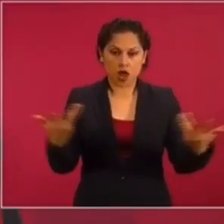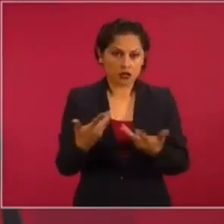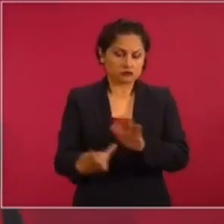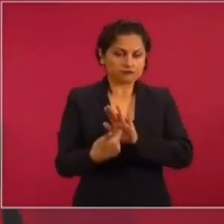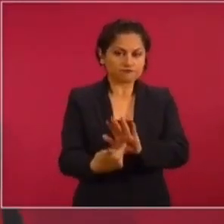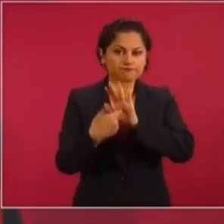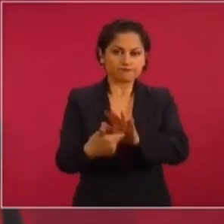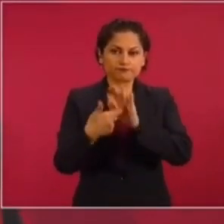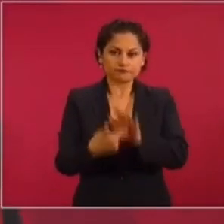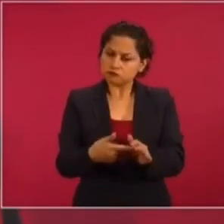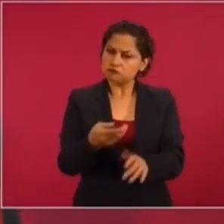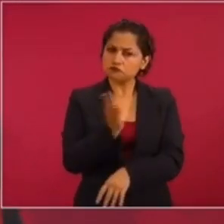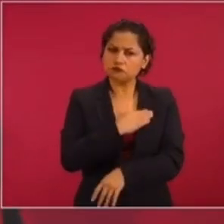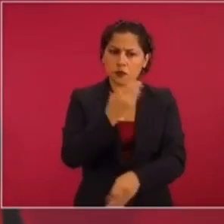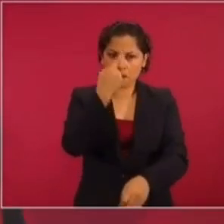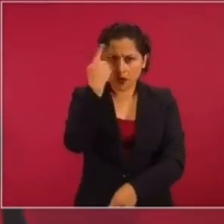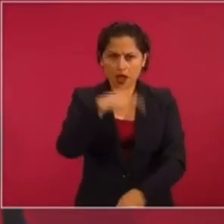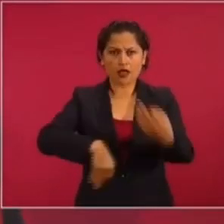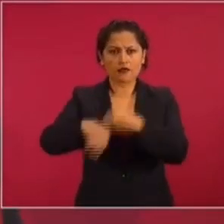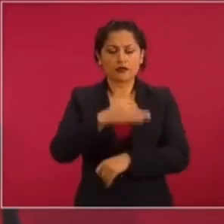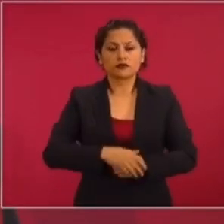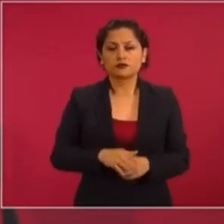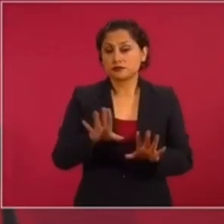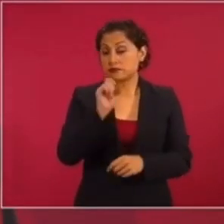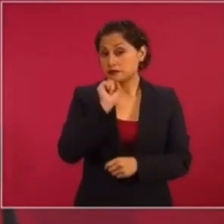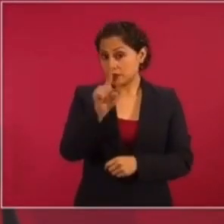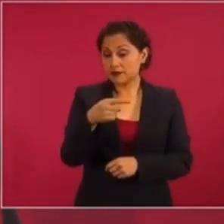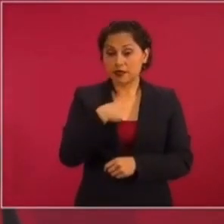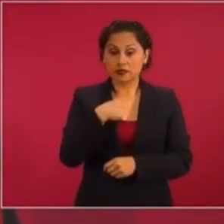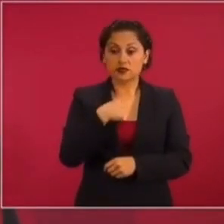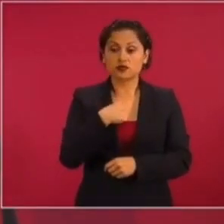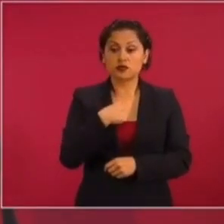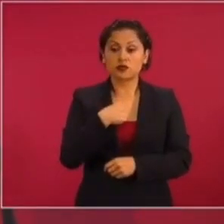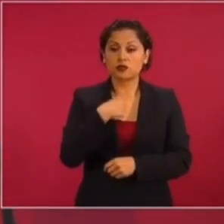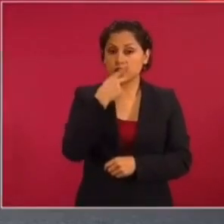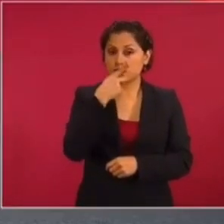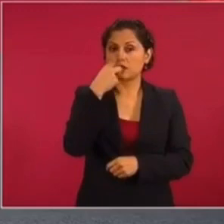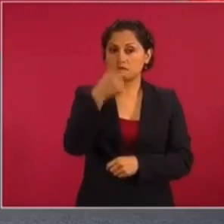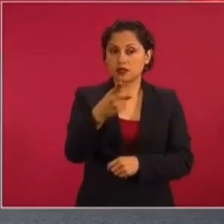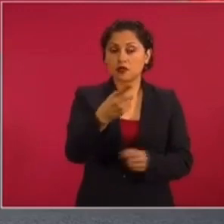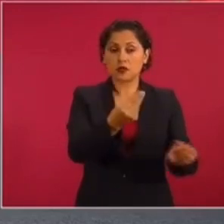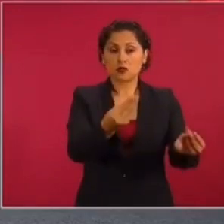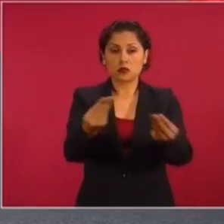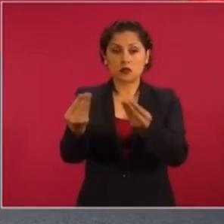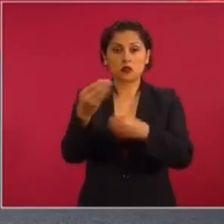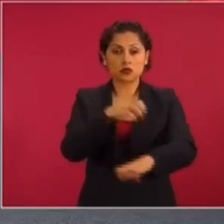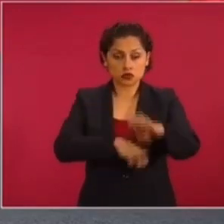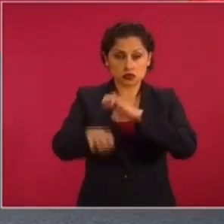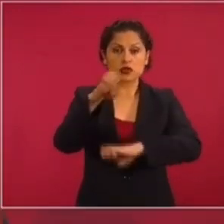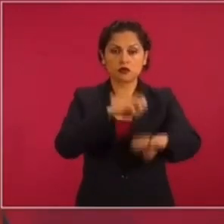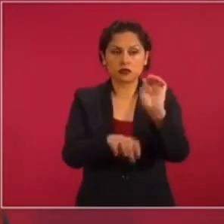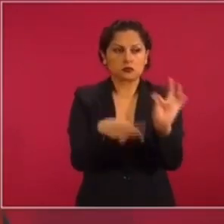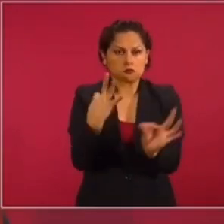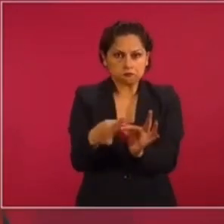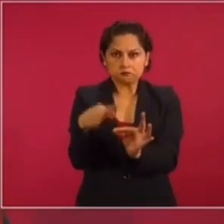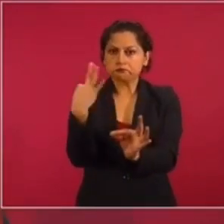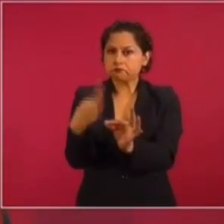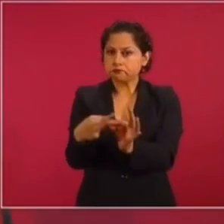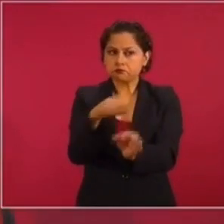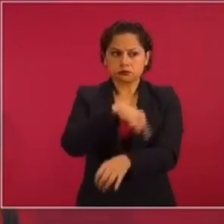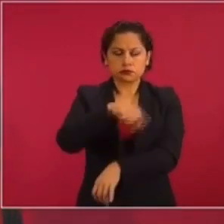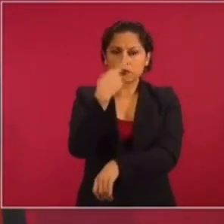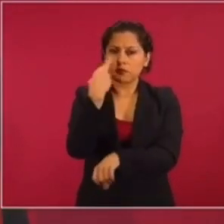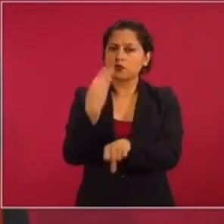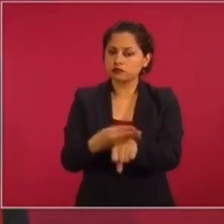También no dejo de decir que la mayoría de los empresarios están cumpliendo con su responsabilidad.